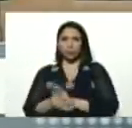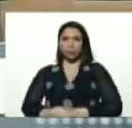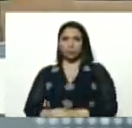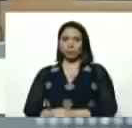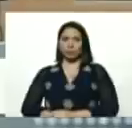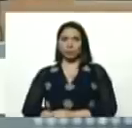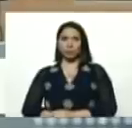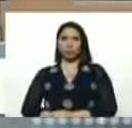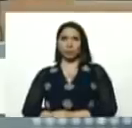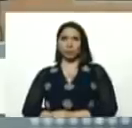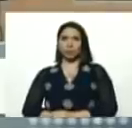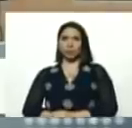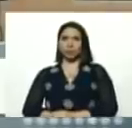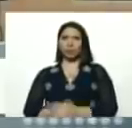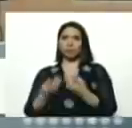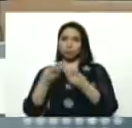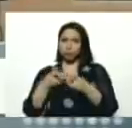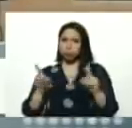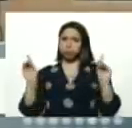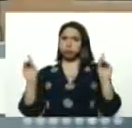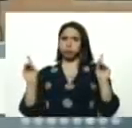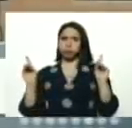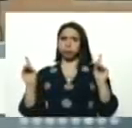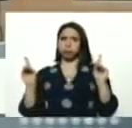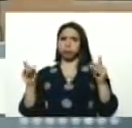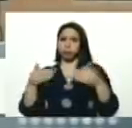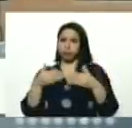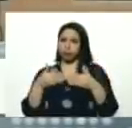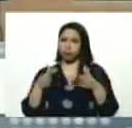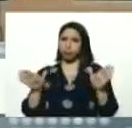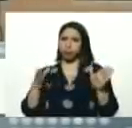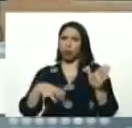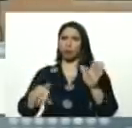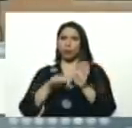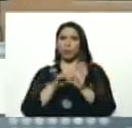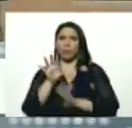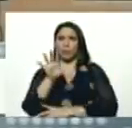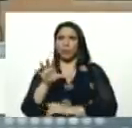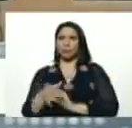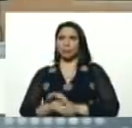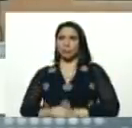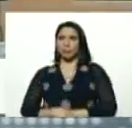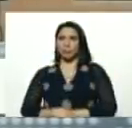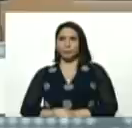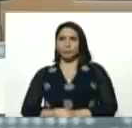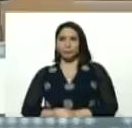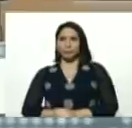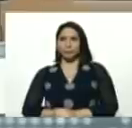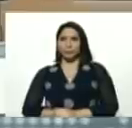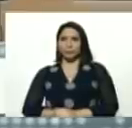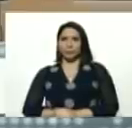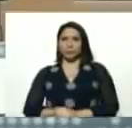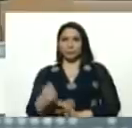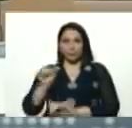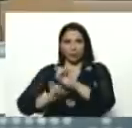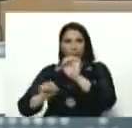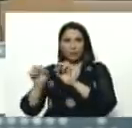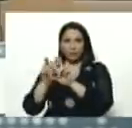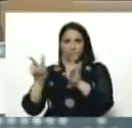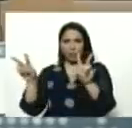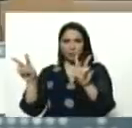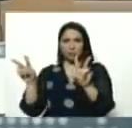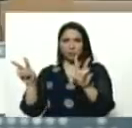plural, democrática, de puertas abiertas, otra vez al país, que defienda la paz,